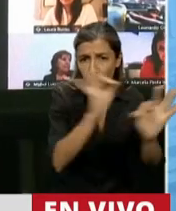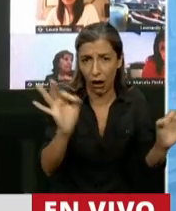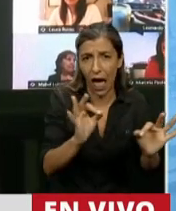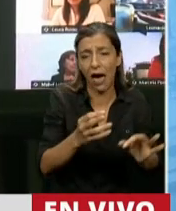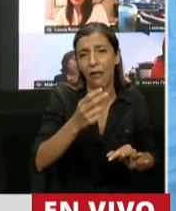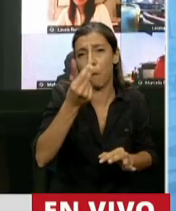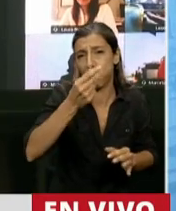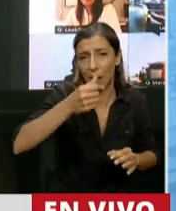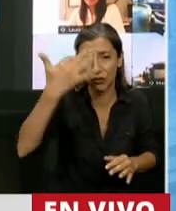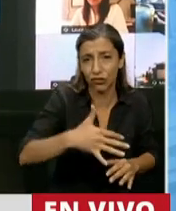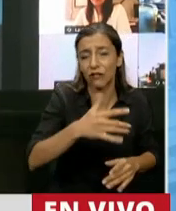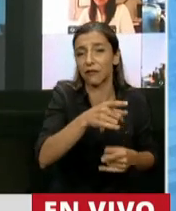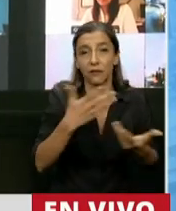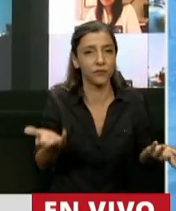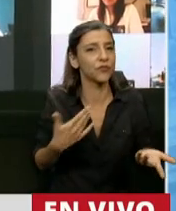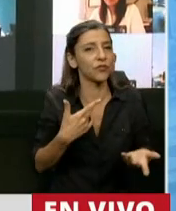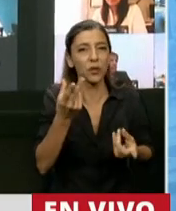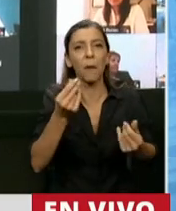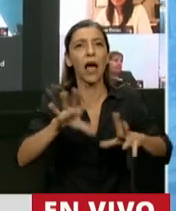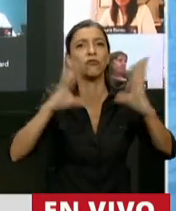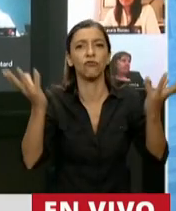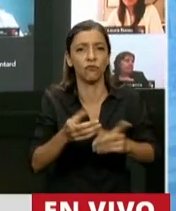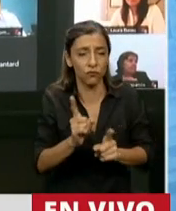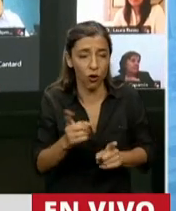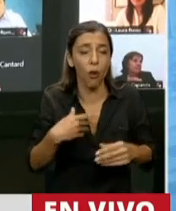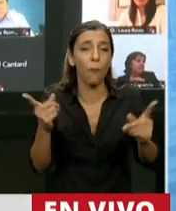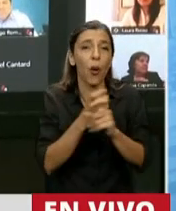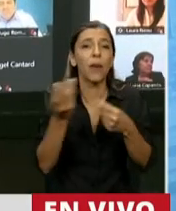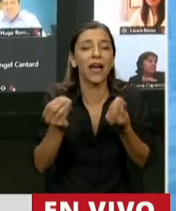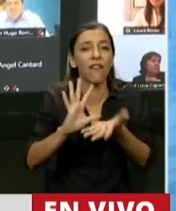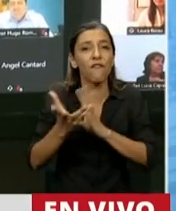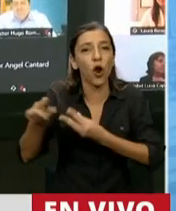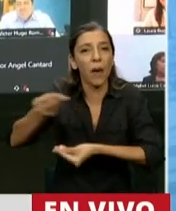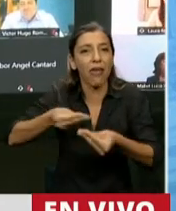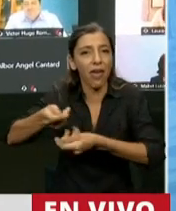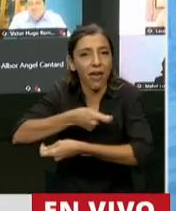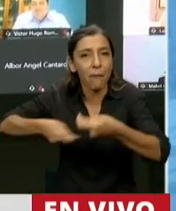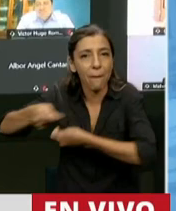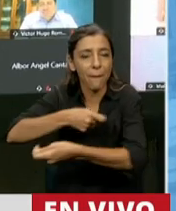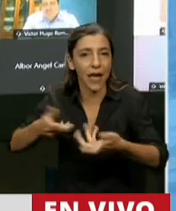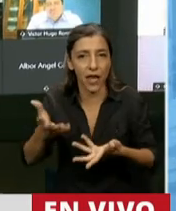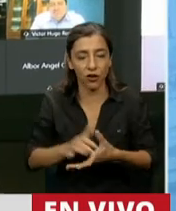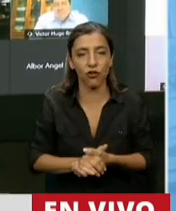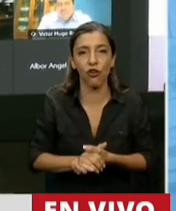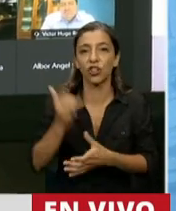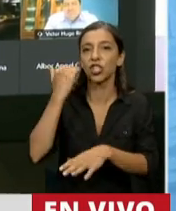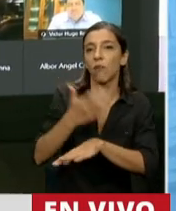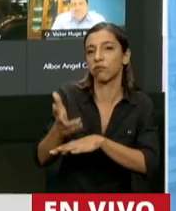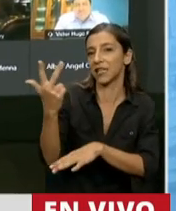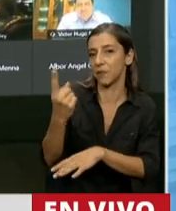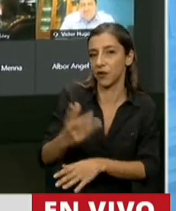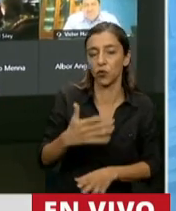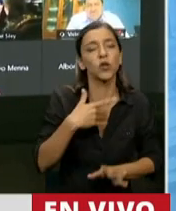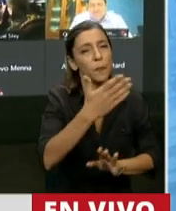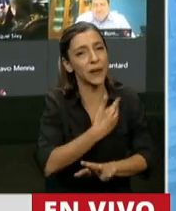Yo creo que la plata no es todo, y el problema es la gestión, Presidente. pasada tres minutos de su tiempo, Diputada. Podemos ayudar